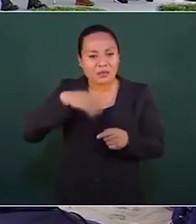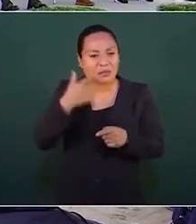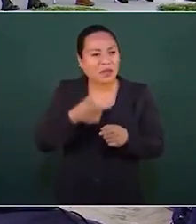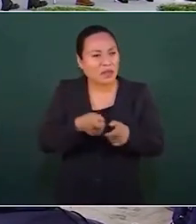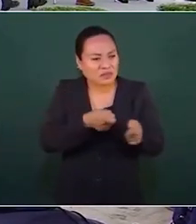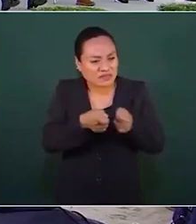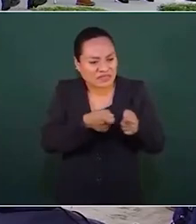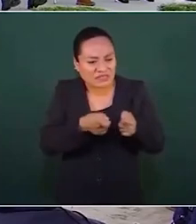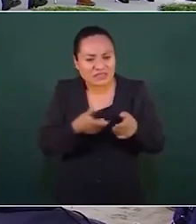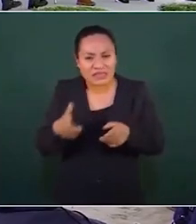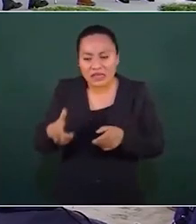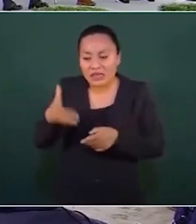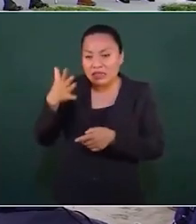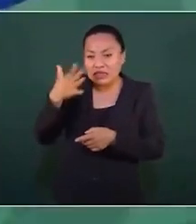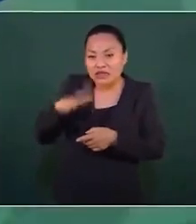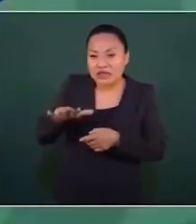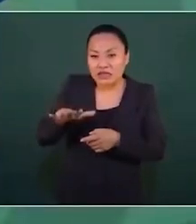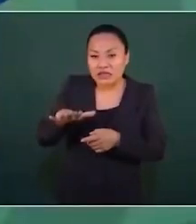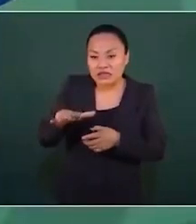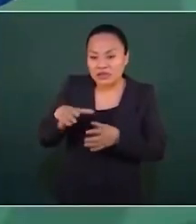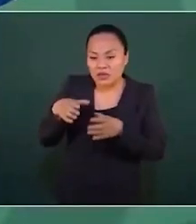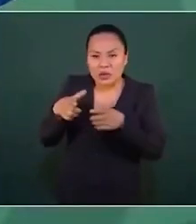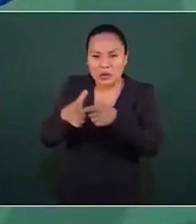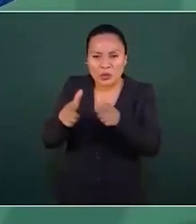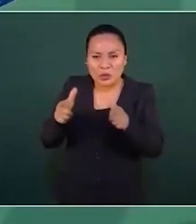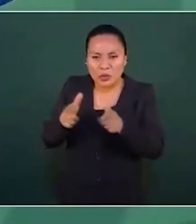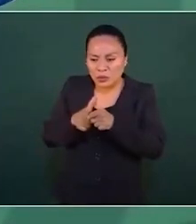apoyar a estas 10 grandes corporaciones